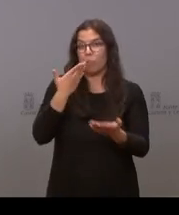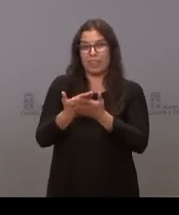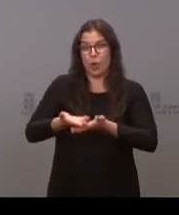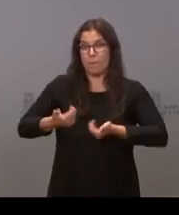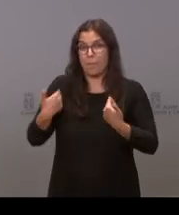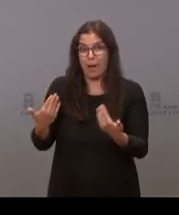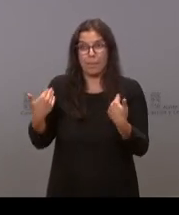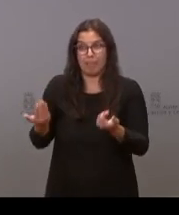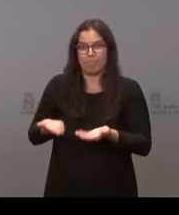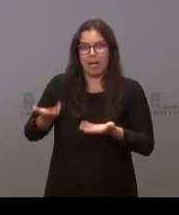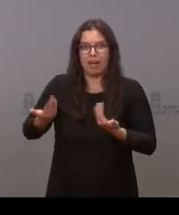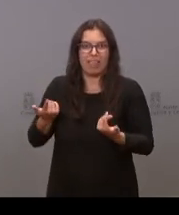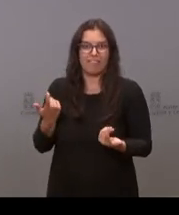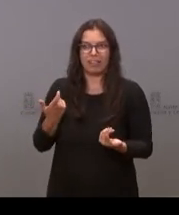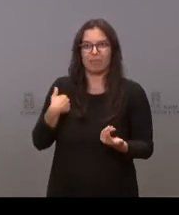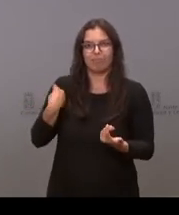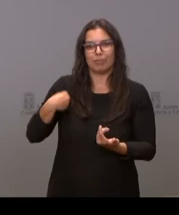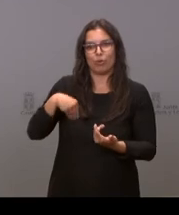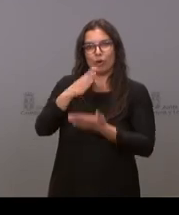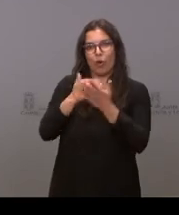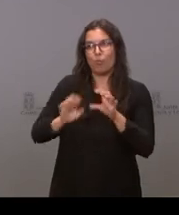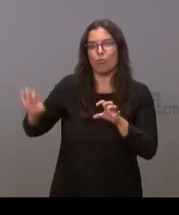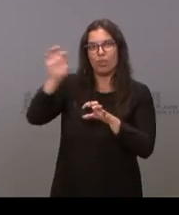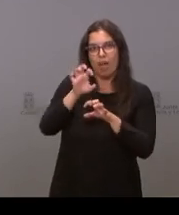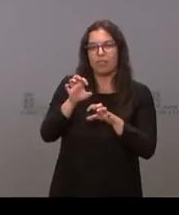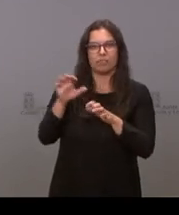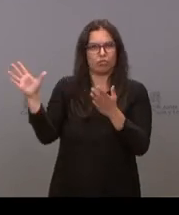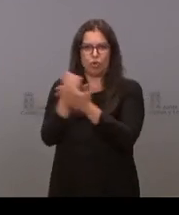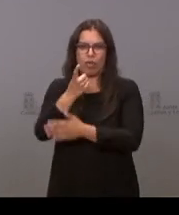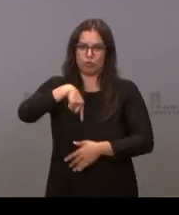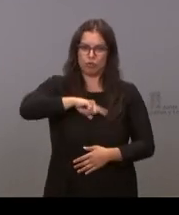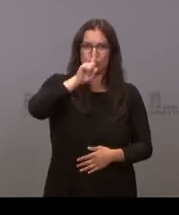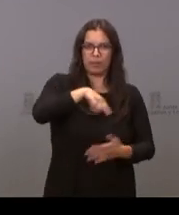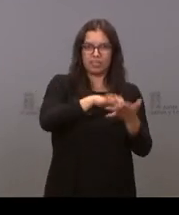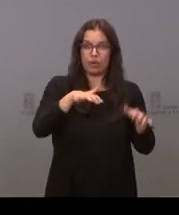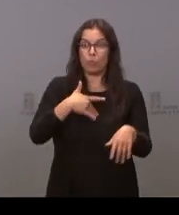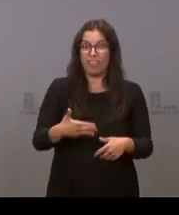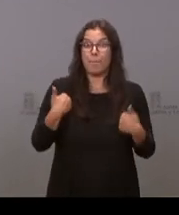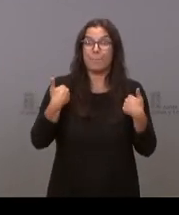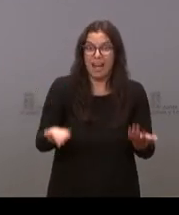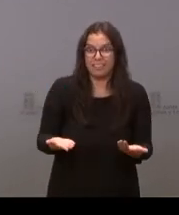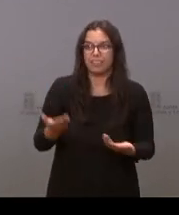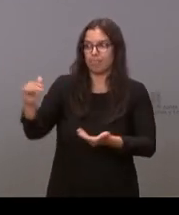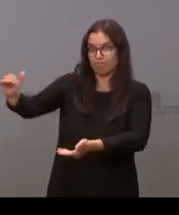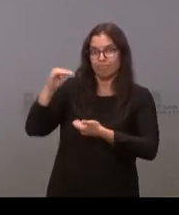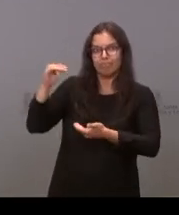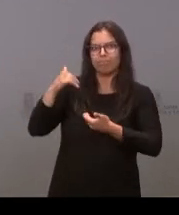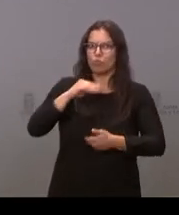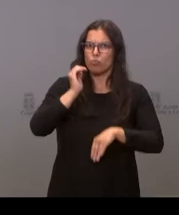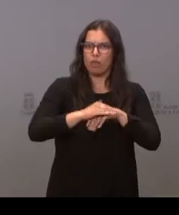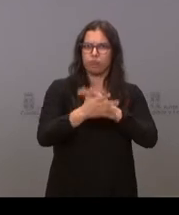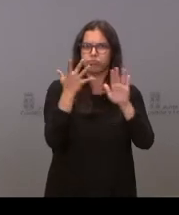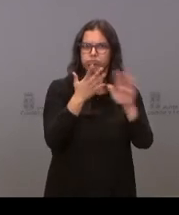La capacidad que tienen las comunidades autónomas y Castilla y León de poder vacunar más. Yo creo que es perfectamente